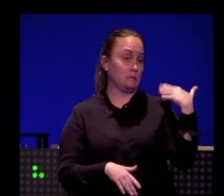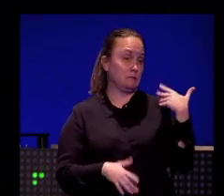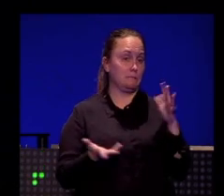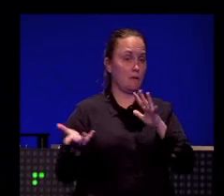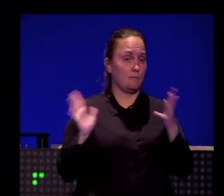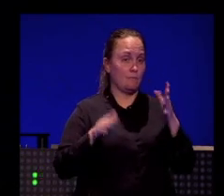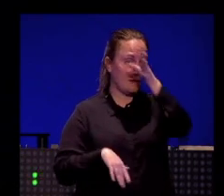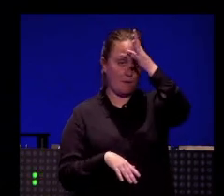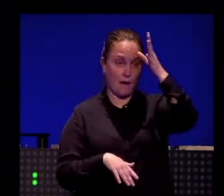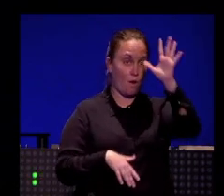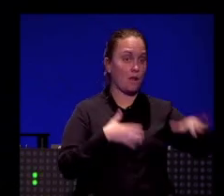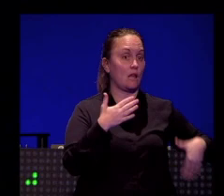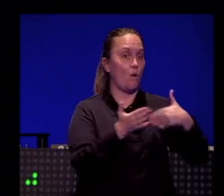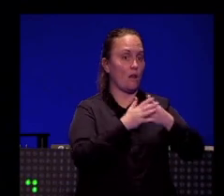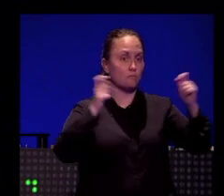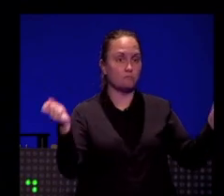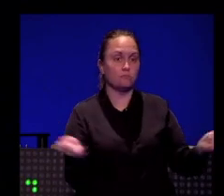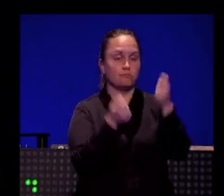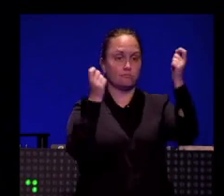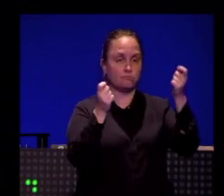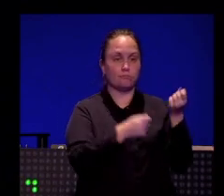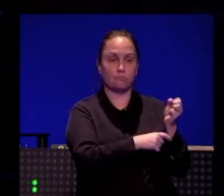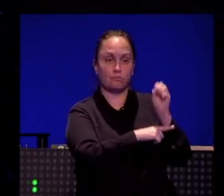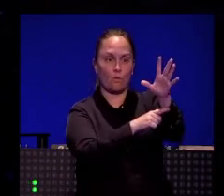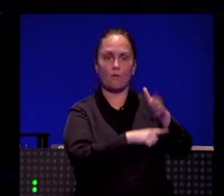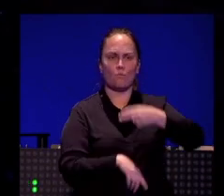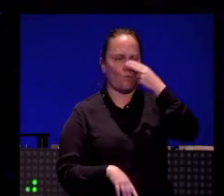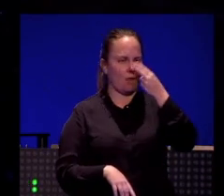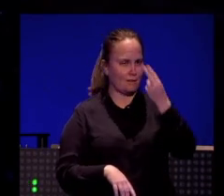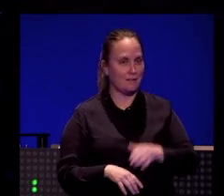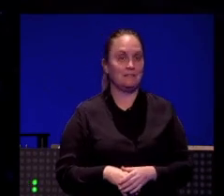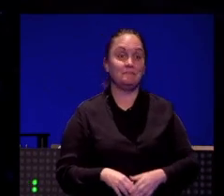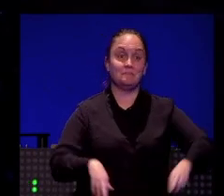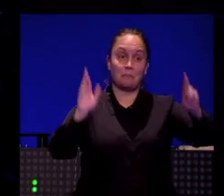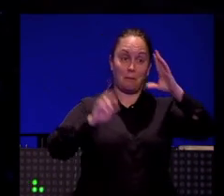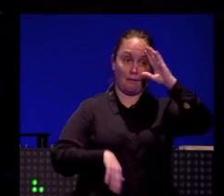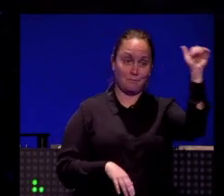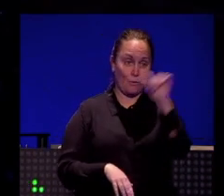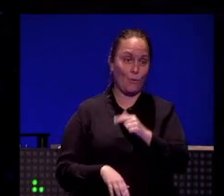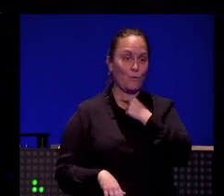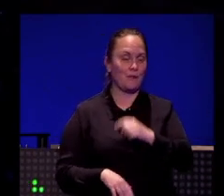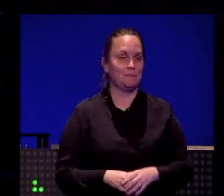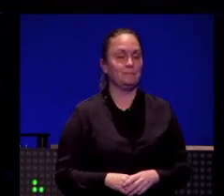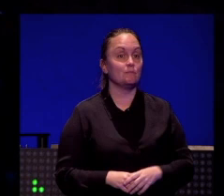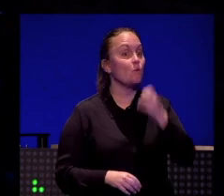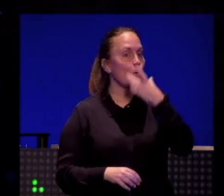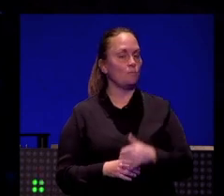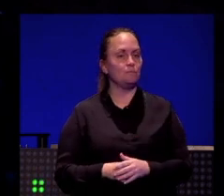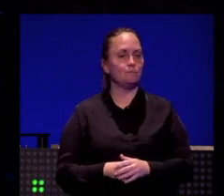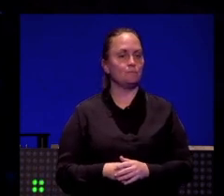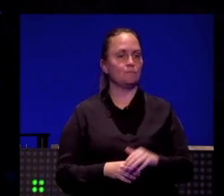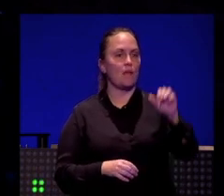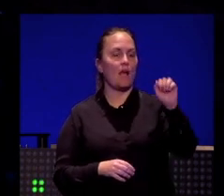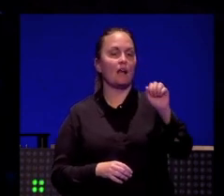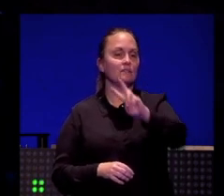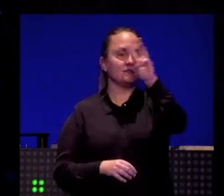menos hasta ahora que se está emitiendo y resulta muy interesante y espero que os guste. Bueno, Antena 3 Media, somos un